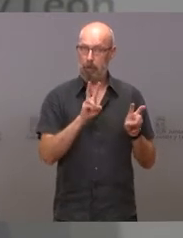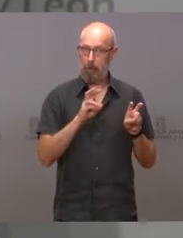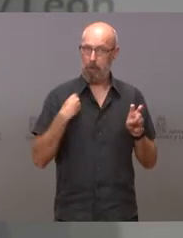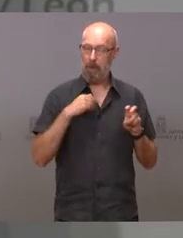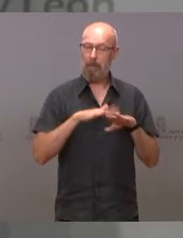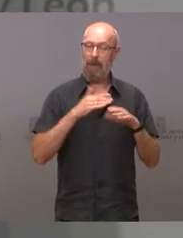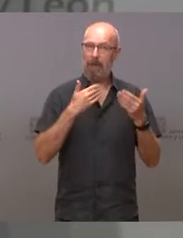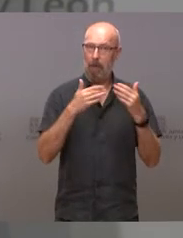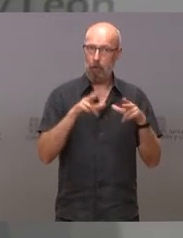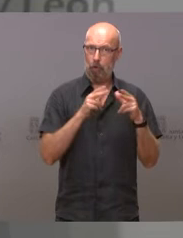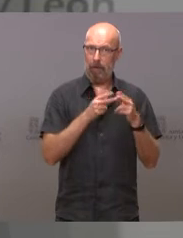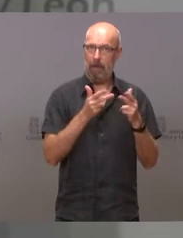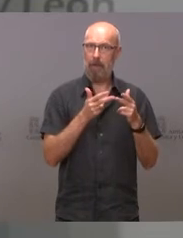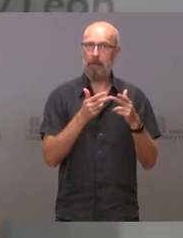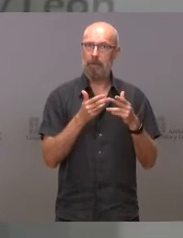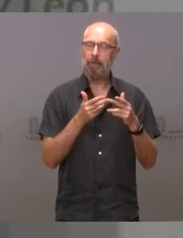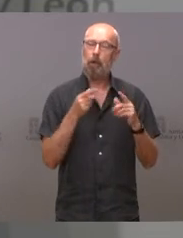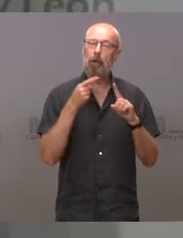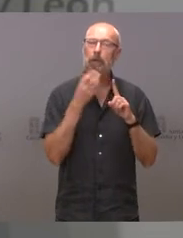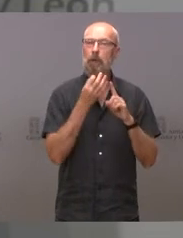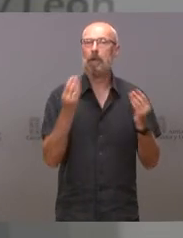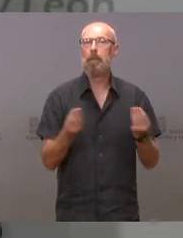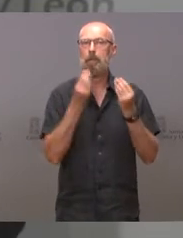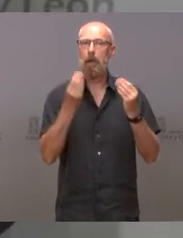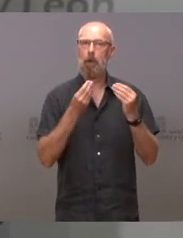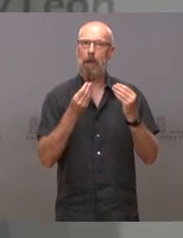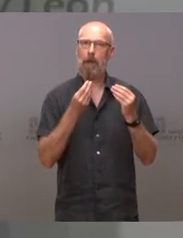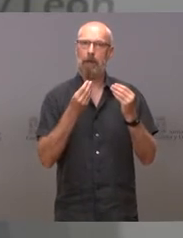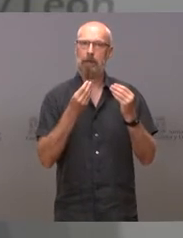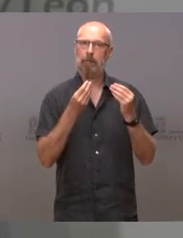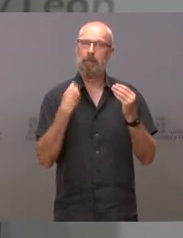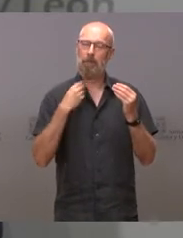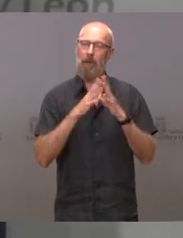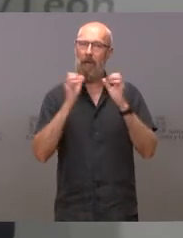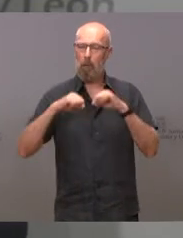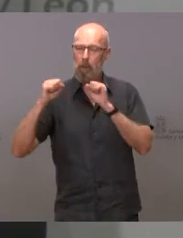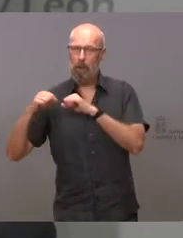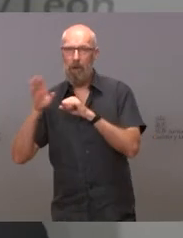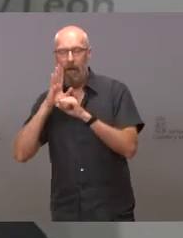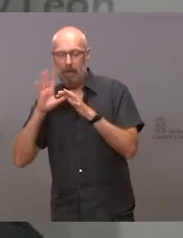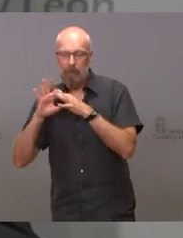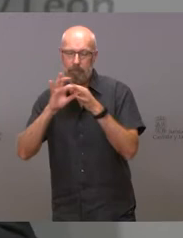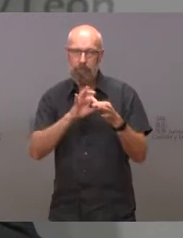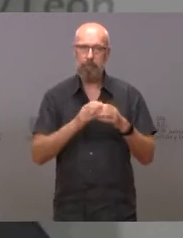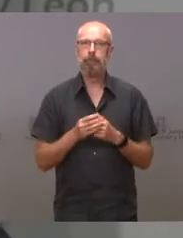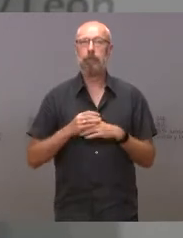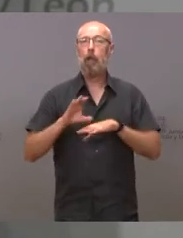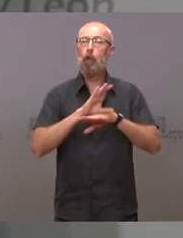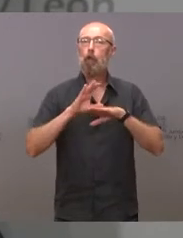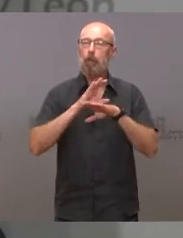mejorar la comunicación de estos acuerdos. La Consejería de Educación